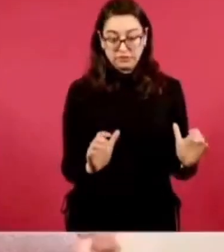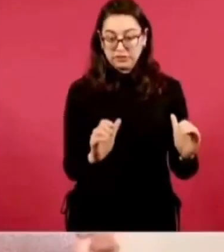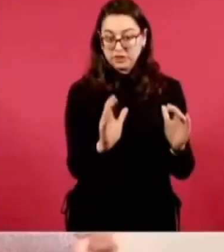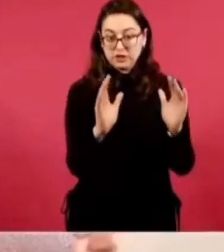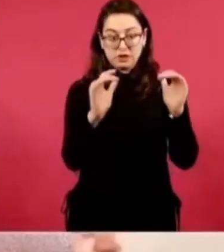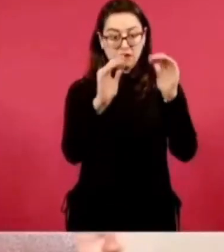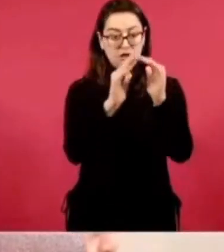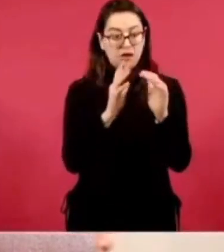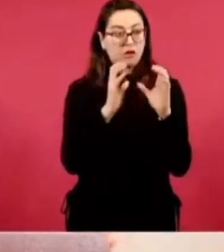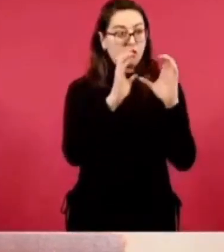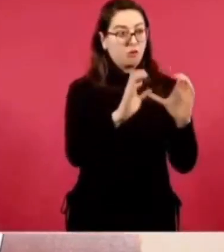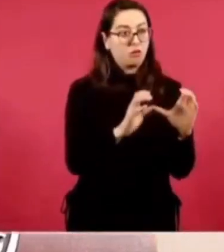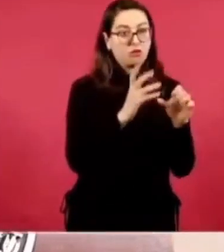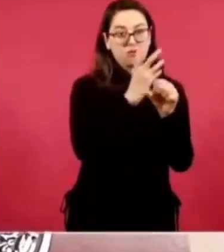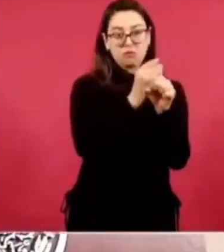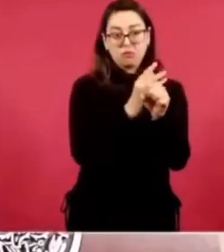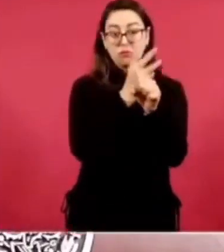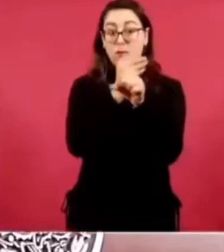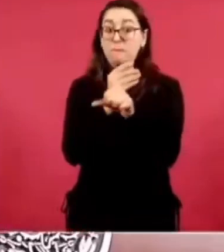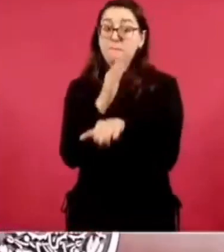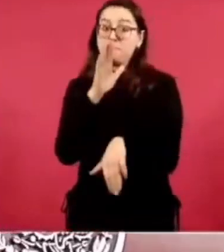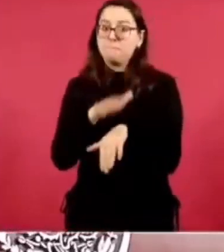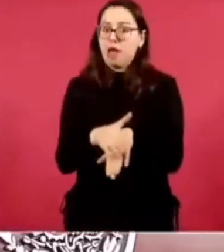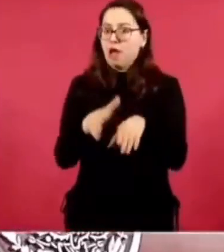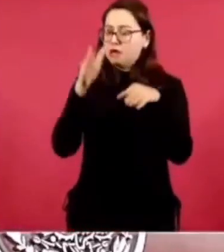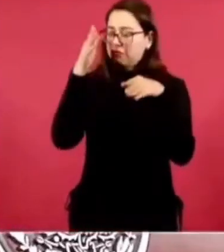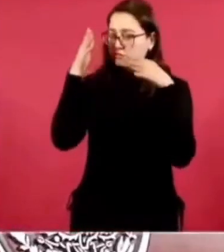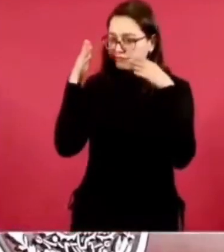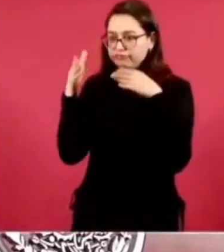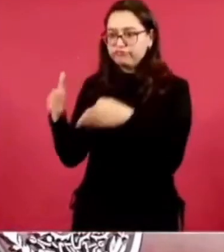de la nación maya.